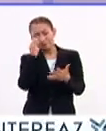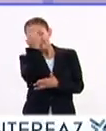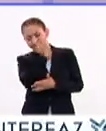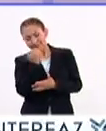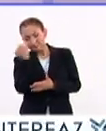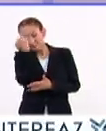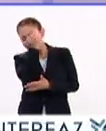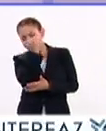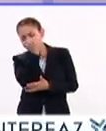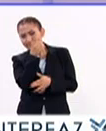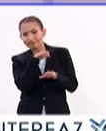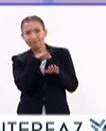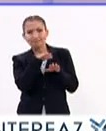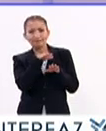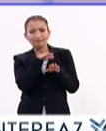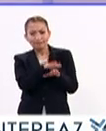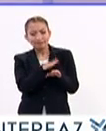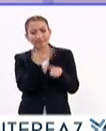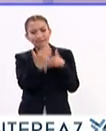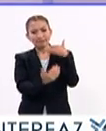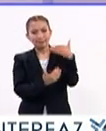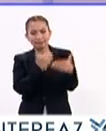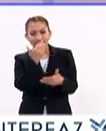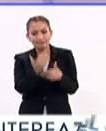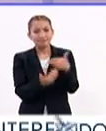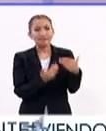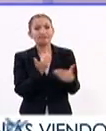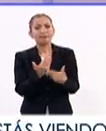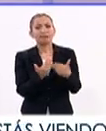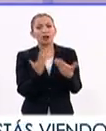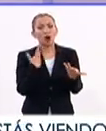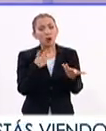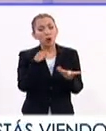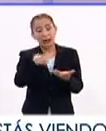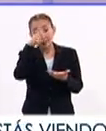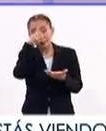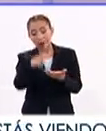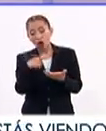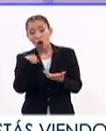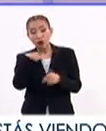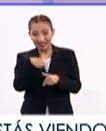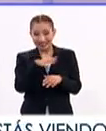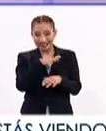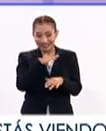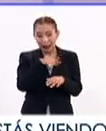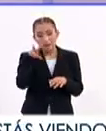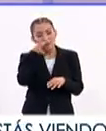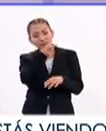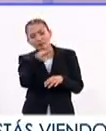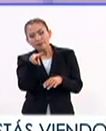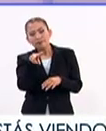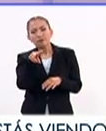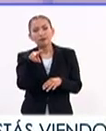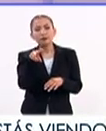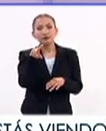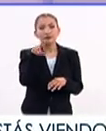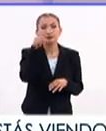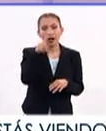estudiado en cuanto al desarrollo, al menos de México, de nuestro país, para precisamente